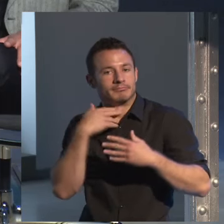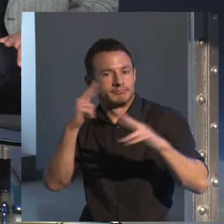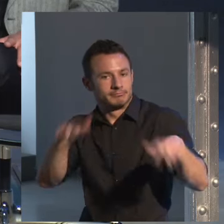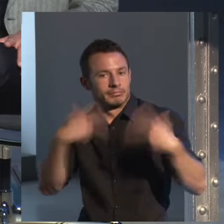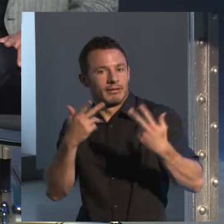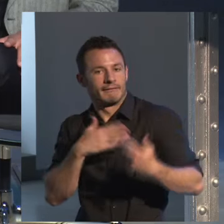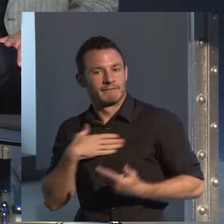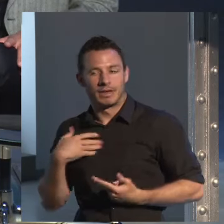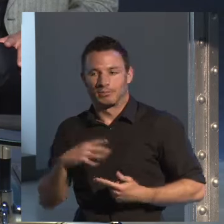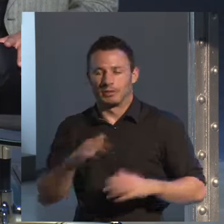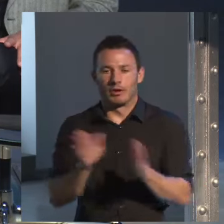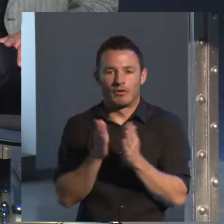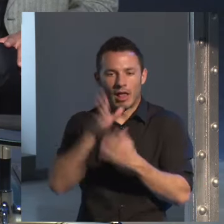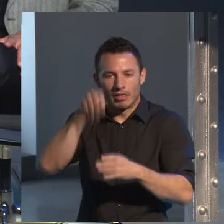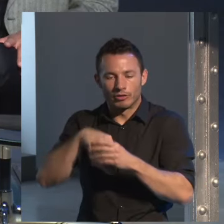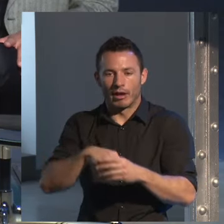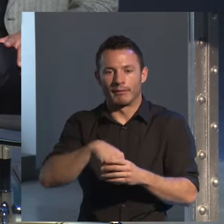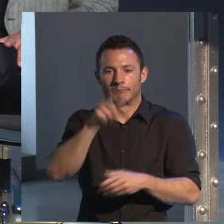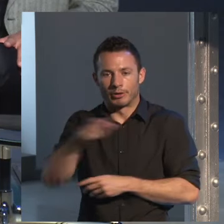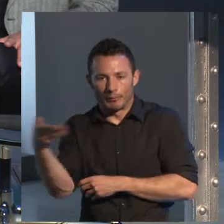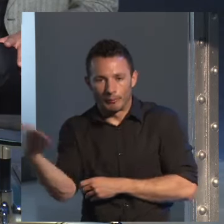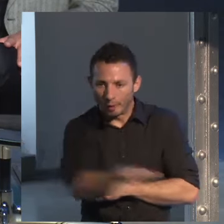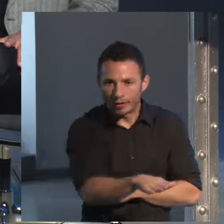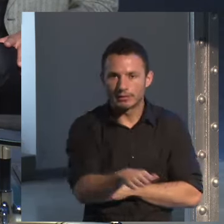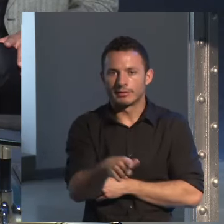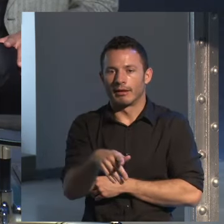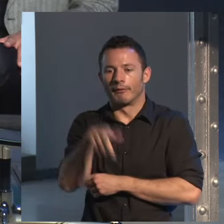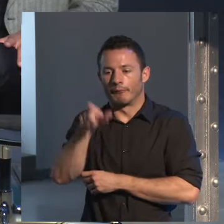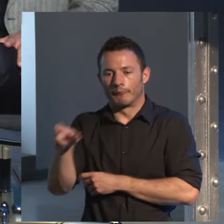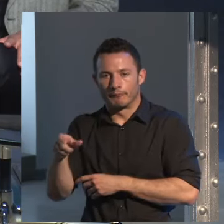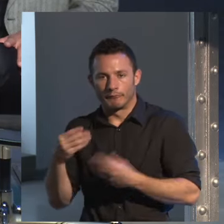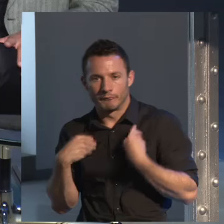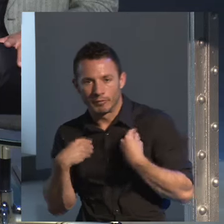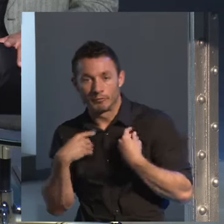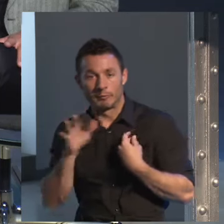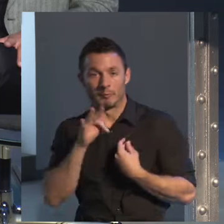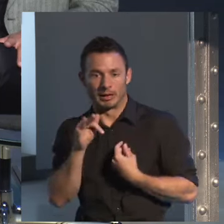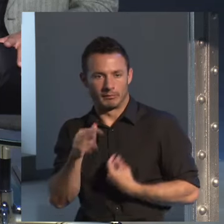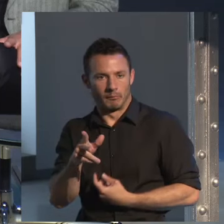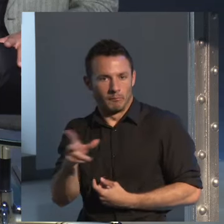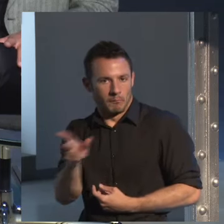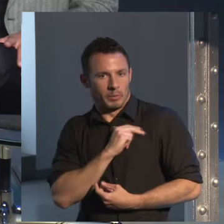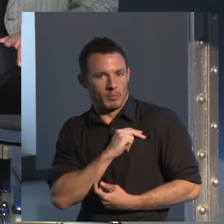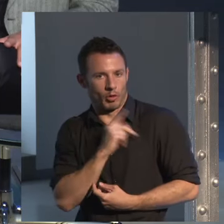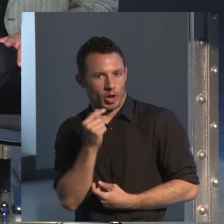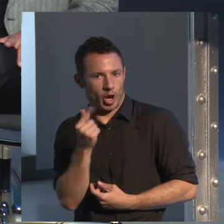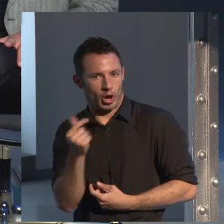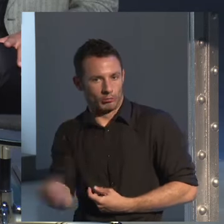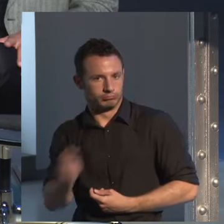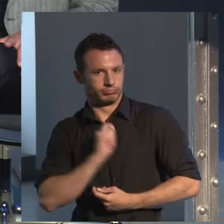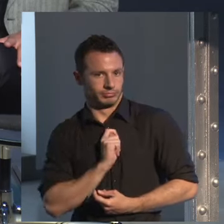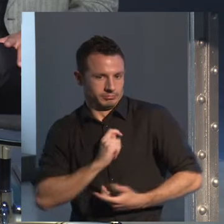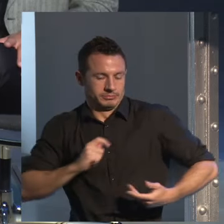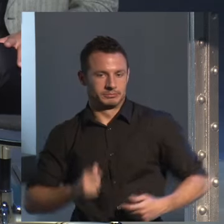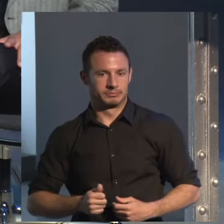novelas con muertos, sin muertos, encima las premian con un pastón. ¿Qué más quiero? Me da la